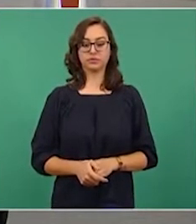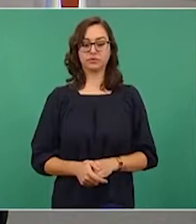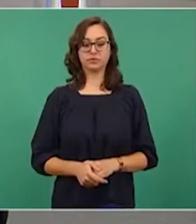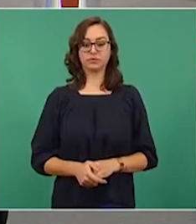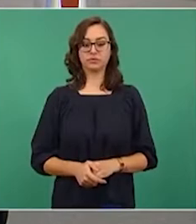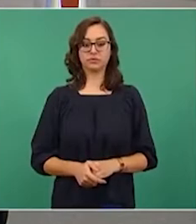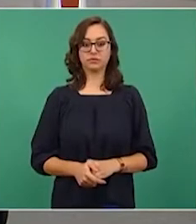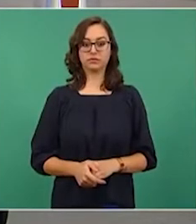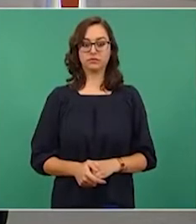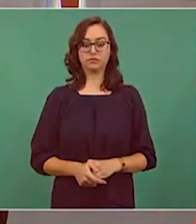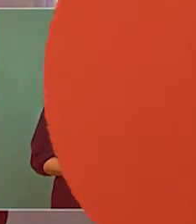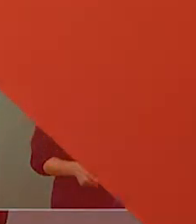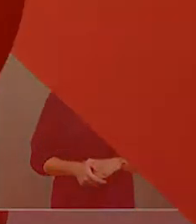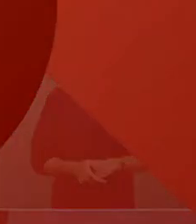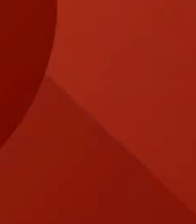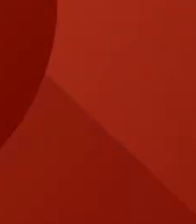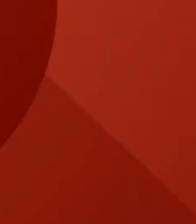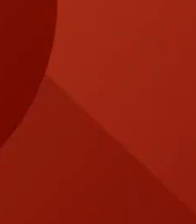¿Este sí?